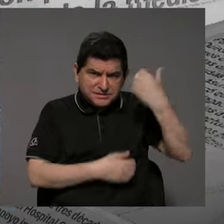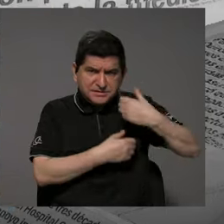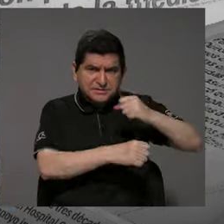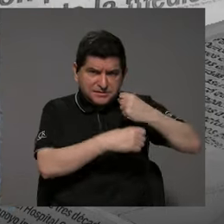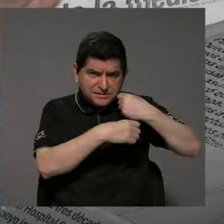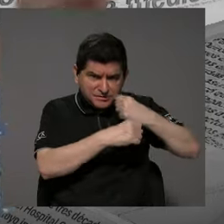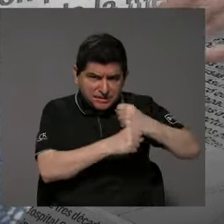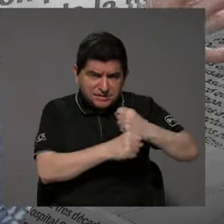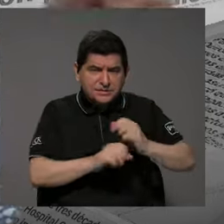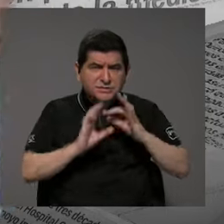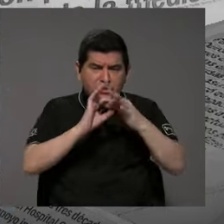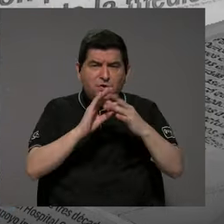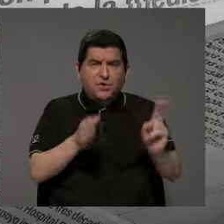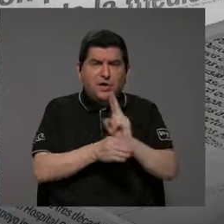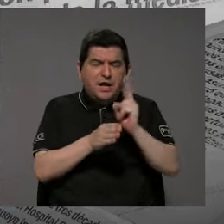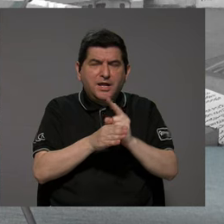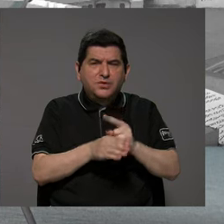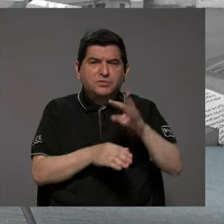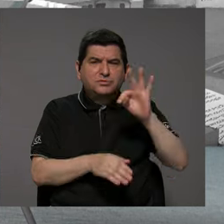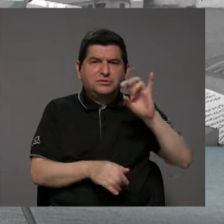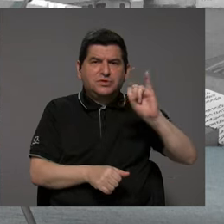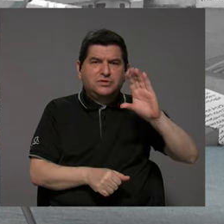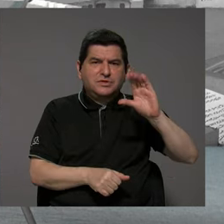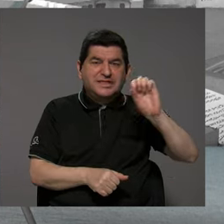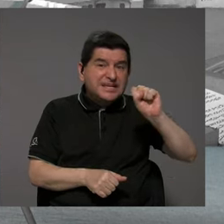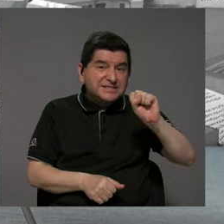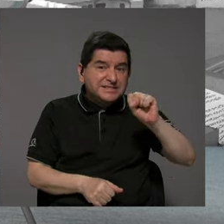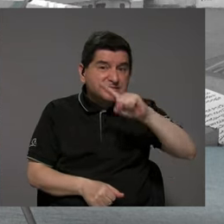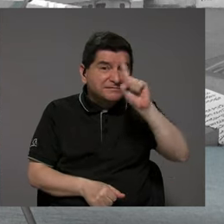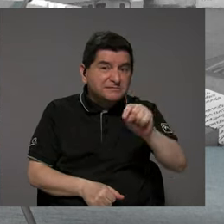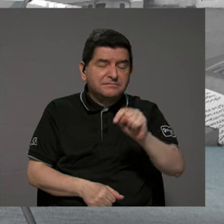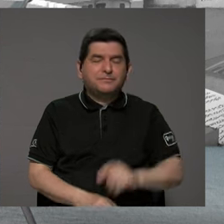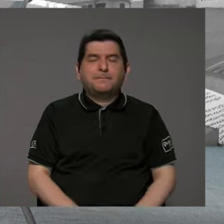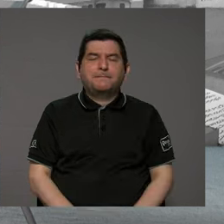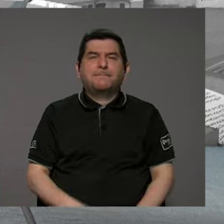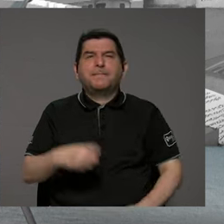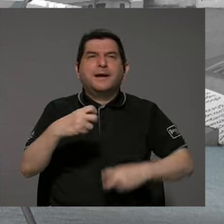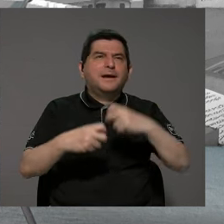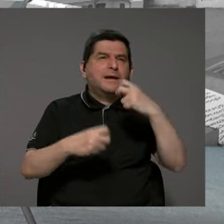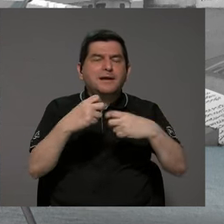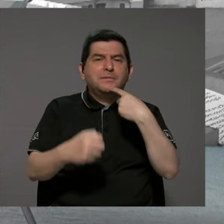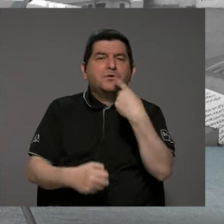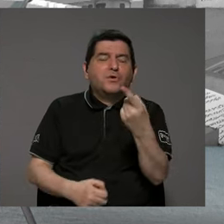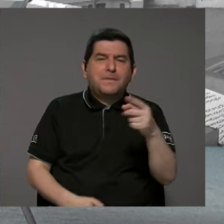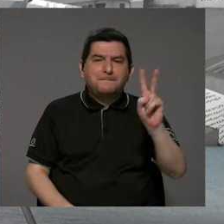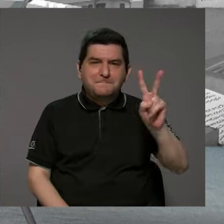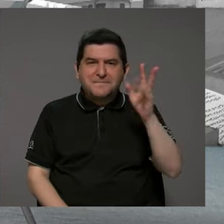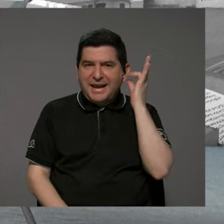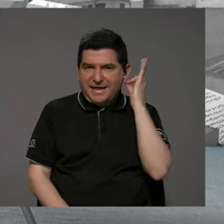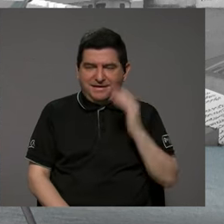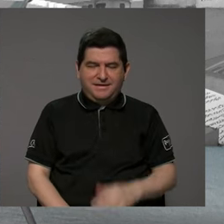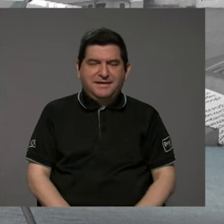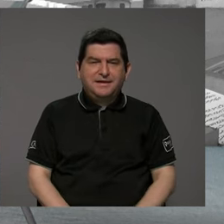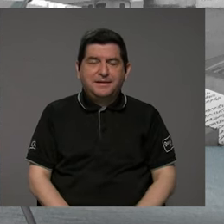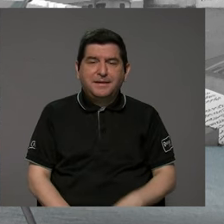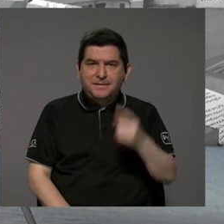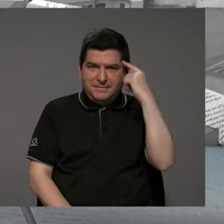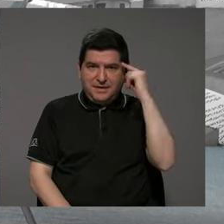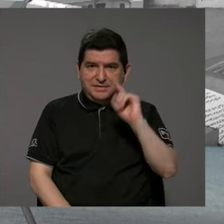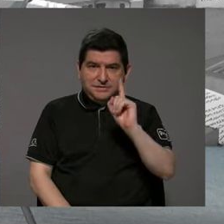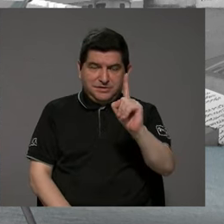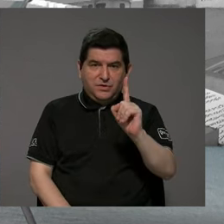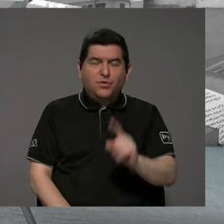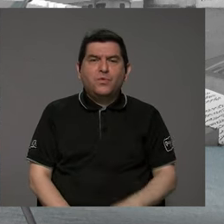con respecto al uso de TICS. Claro, y es que, bueno, aquí la problemática que mencionaba Valeria, imagínate un oferente,